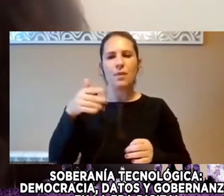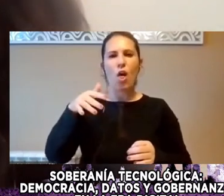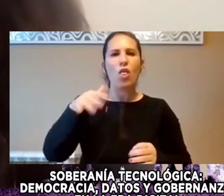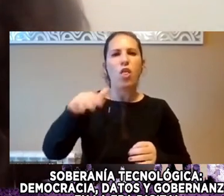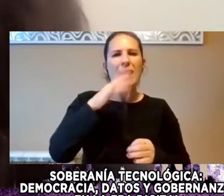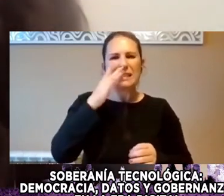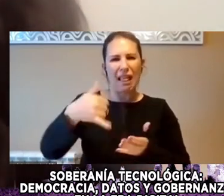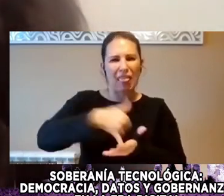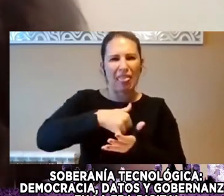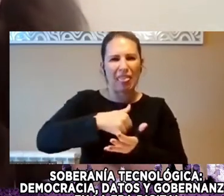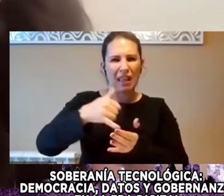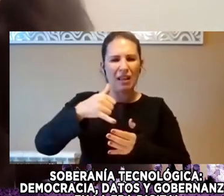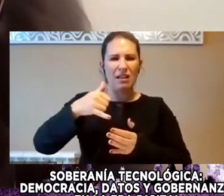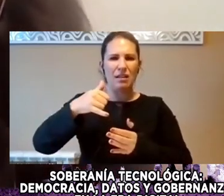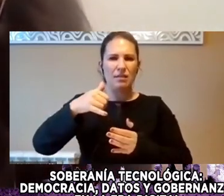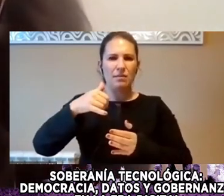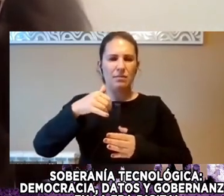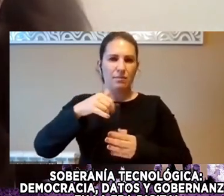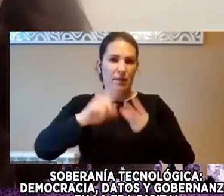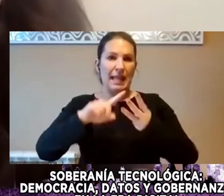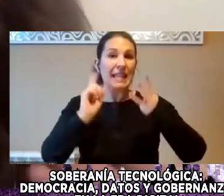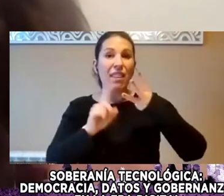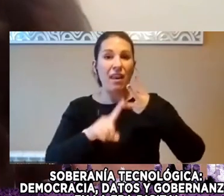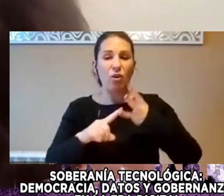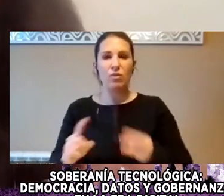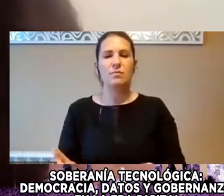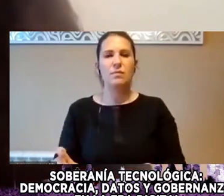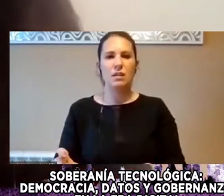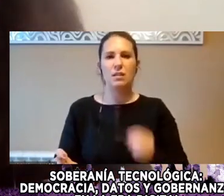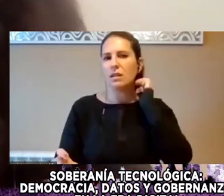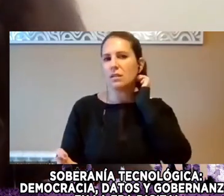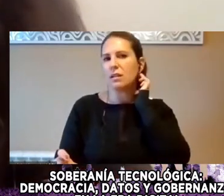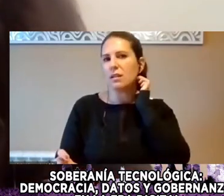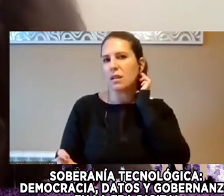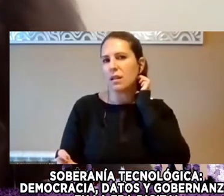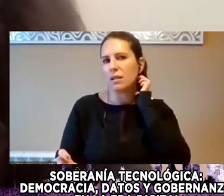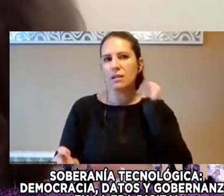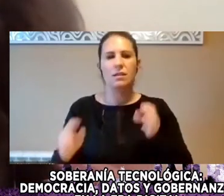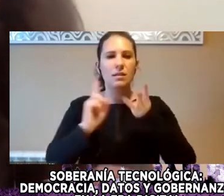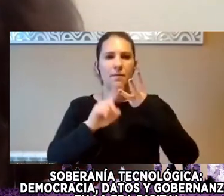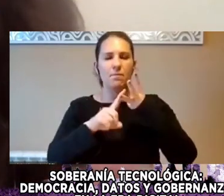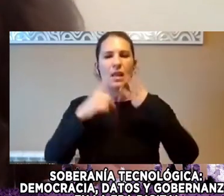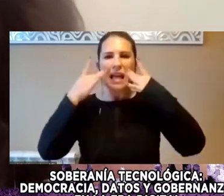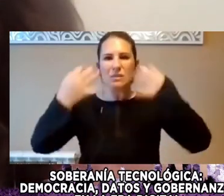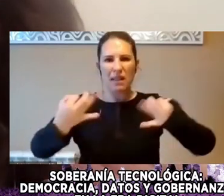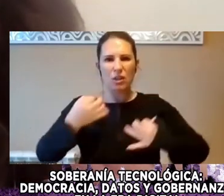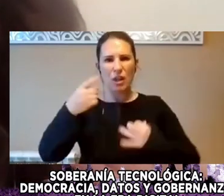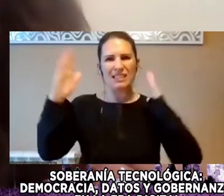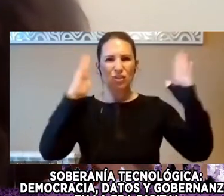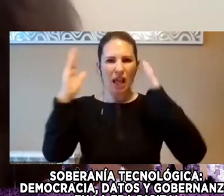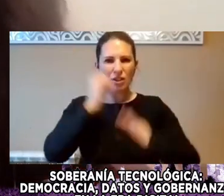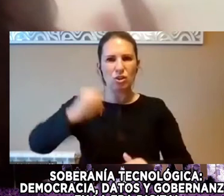Y Hacerse Penetrable Y Lo Tercero Es Se Hace Ya Explícito En Esta Década La Ambición De